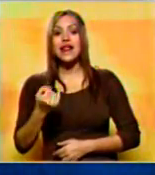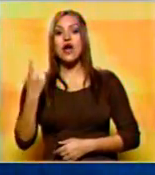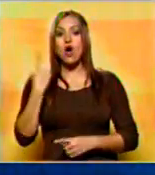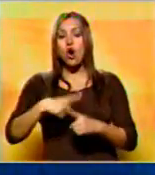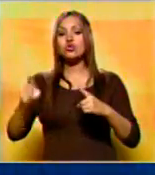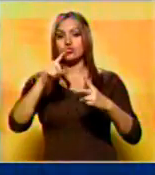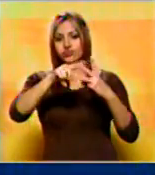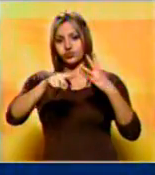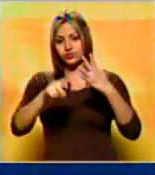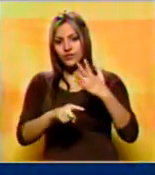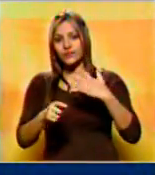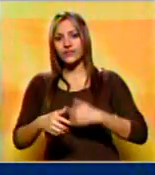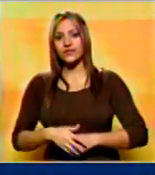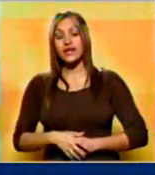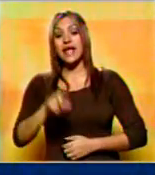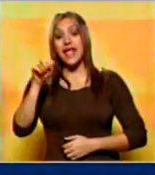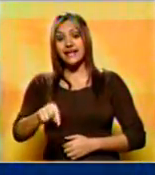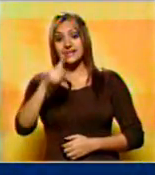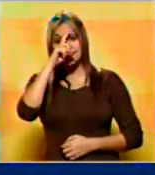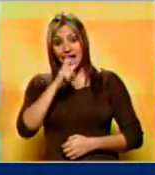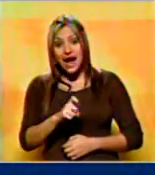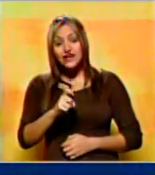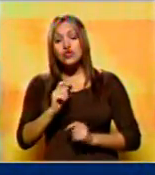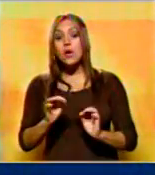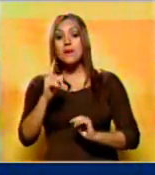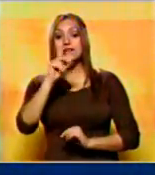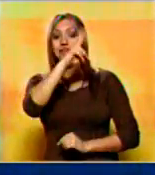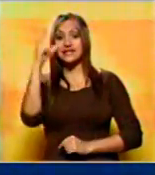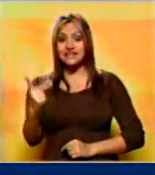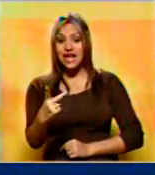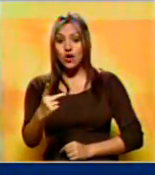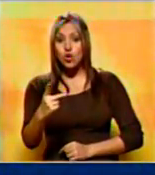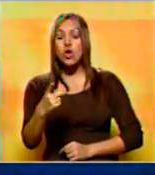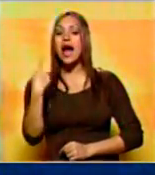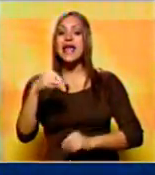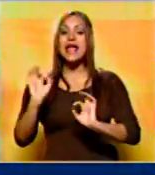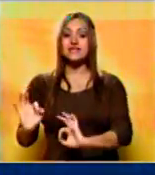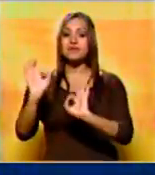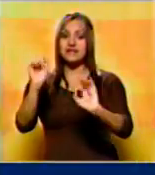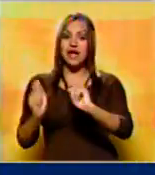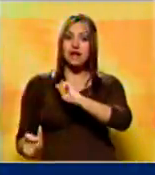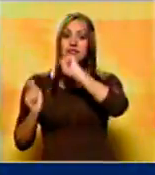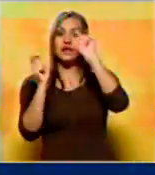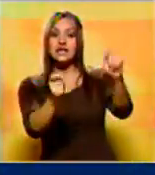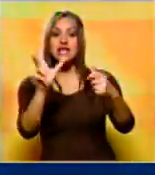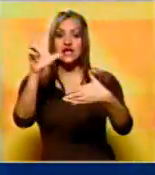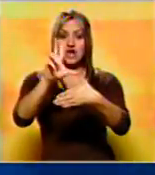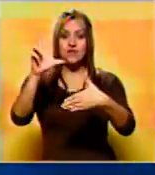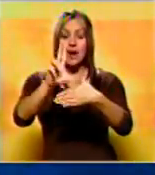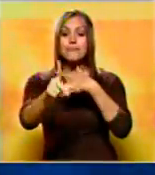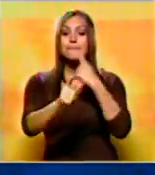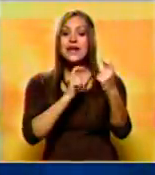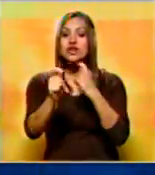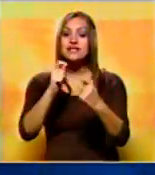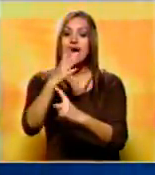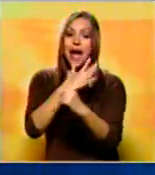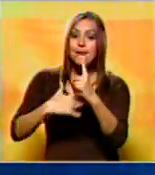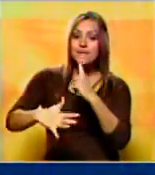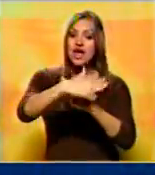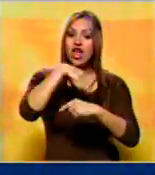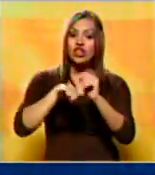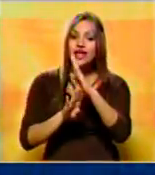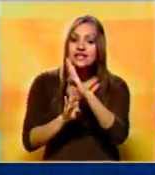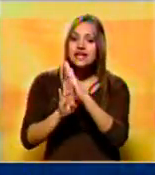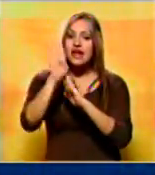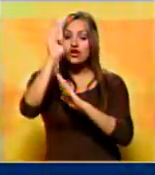Andorra y Marruecos. Este año se concederá por segunda vez el Premio Especial Iberoamericano de Periodismo Ambiental y Desarrollo